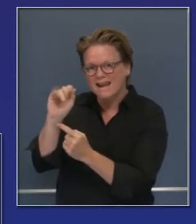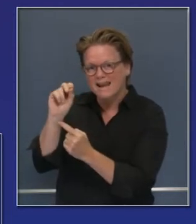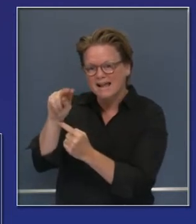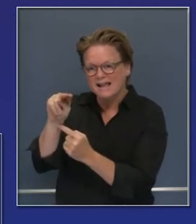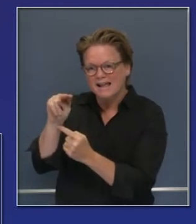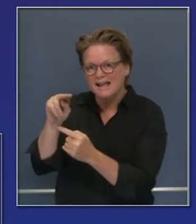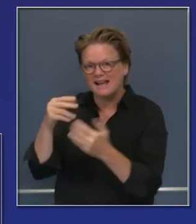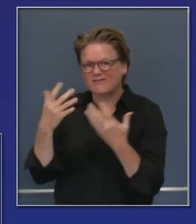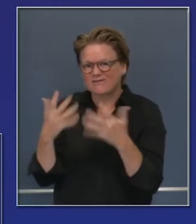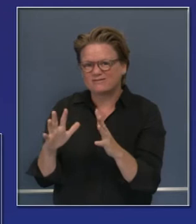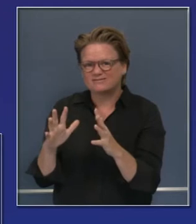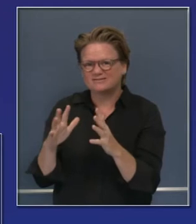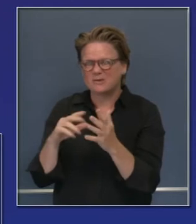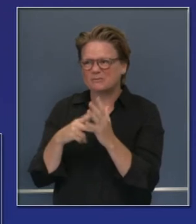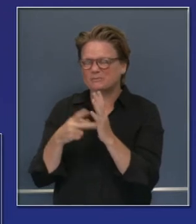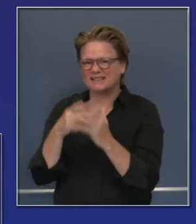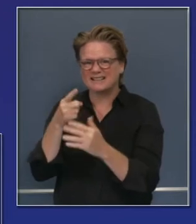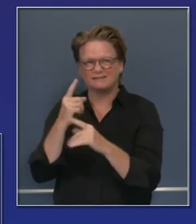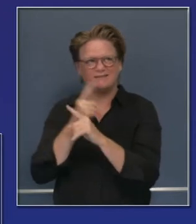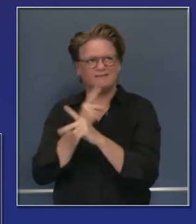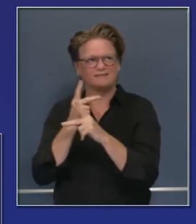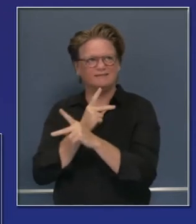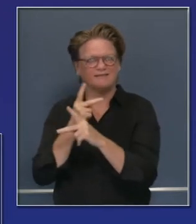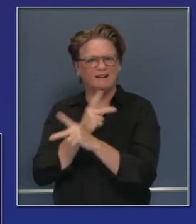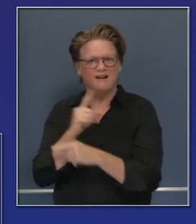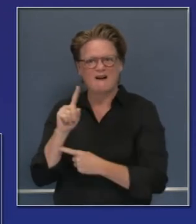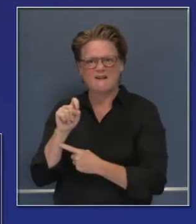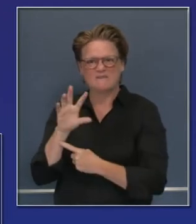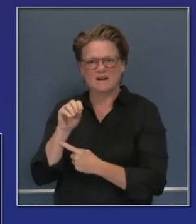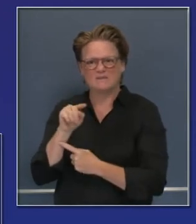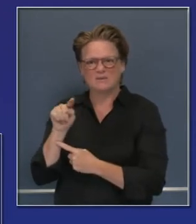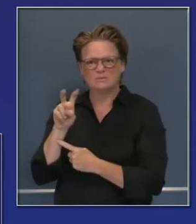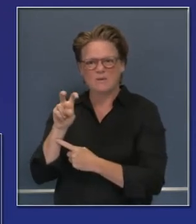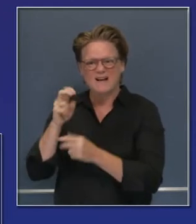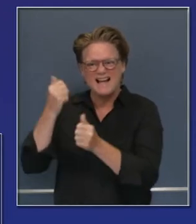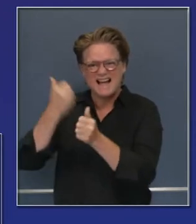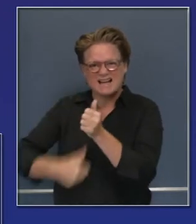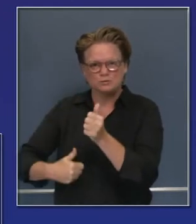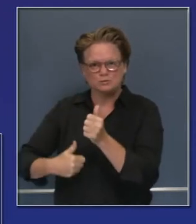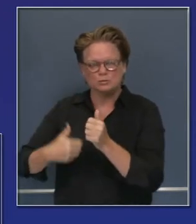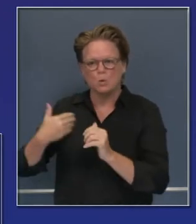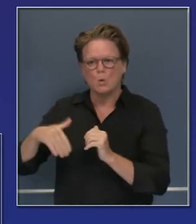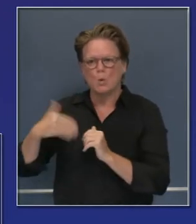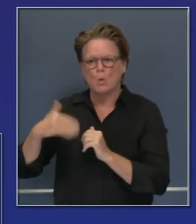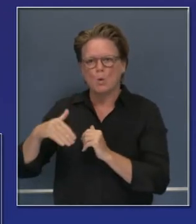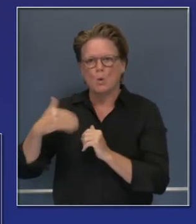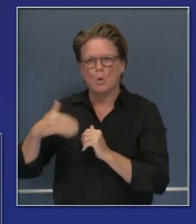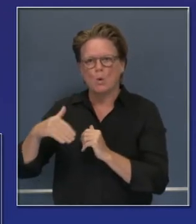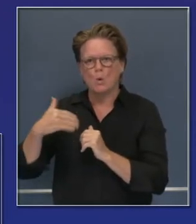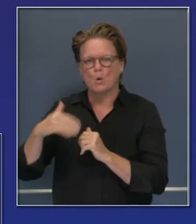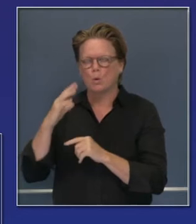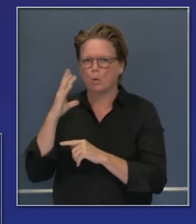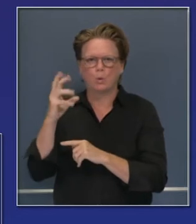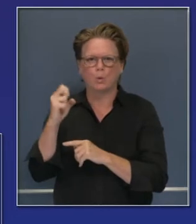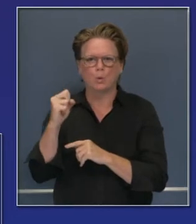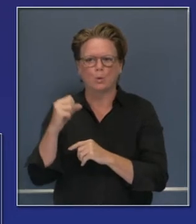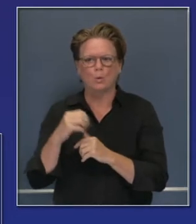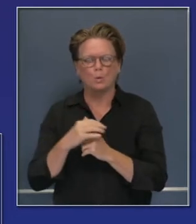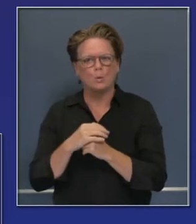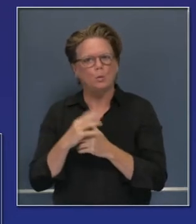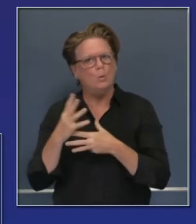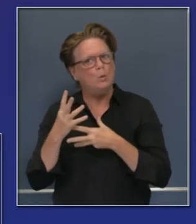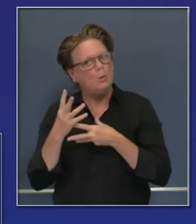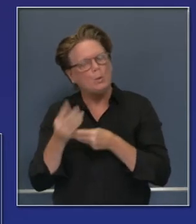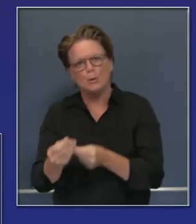.8 millones de pruebas, el promedio entre 150 y 200 dólares por cada prueba. Es un costo extraordinario